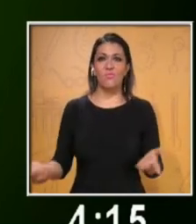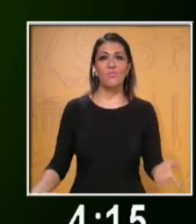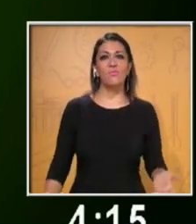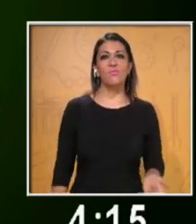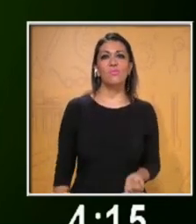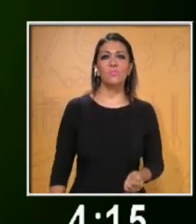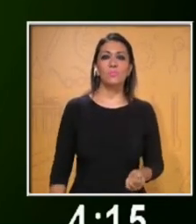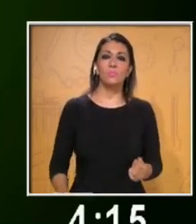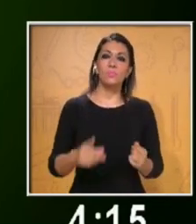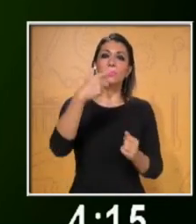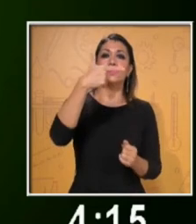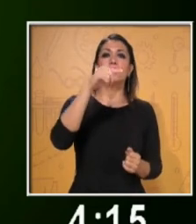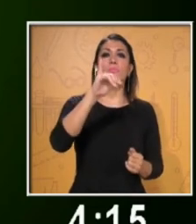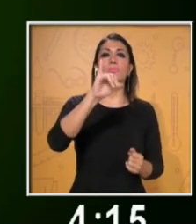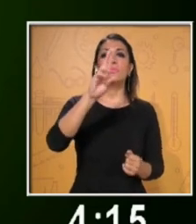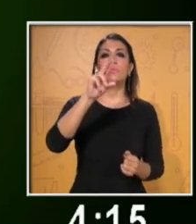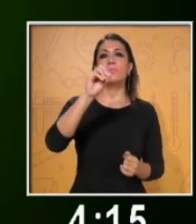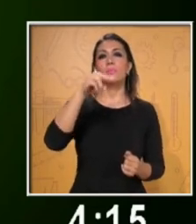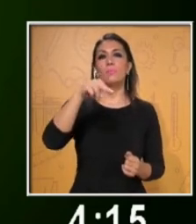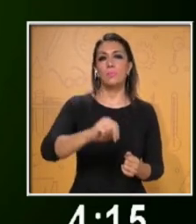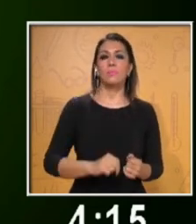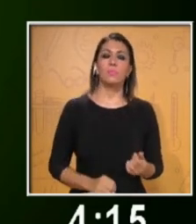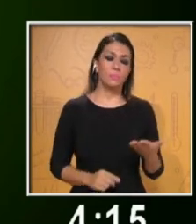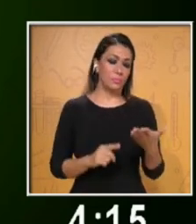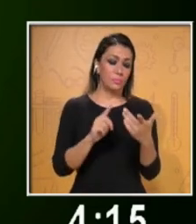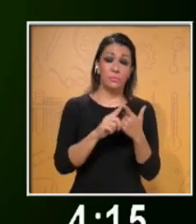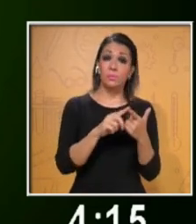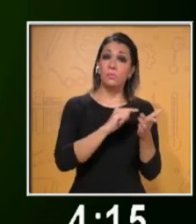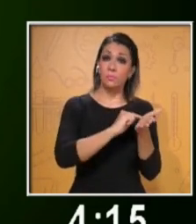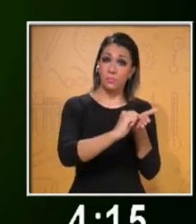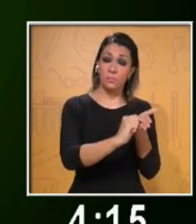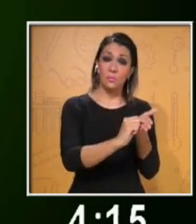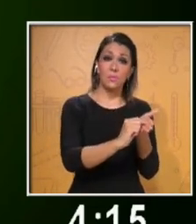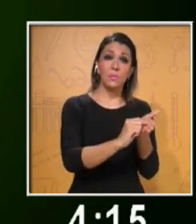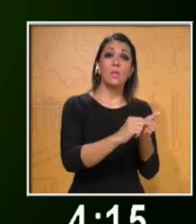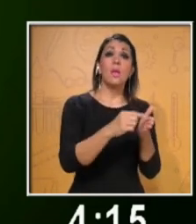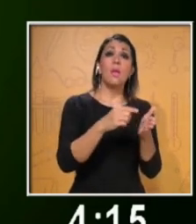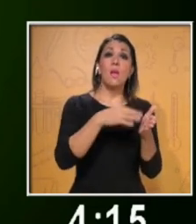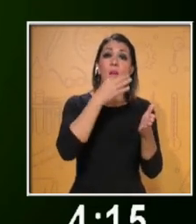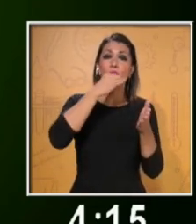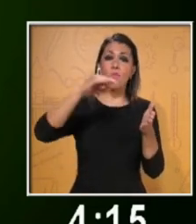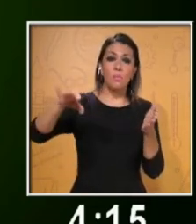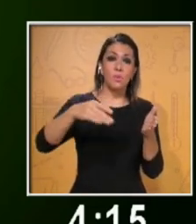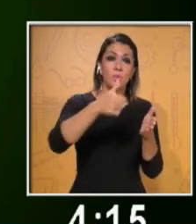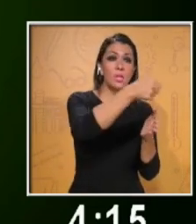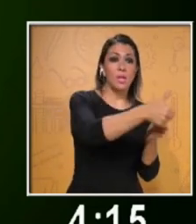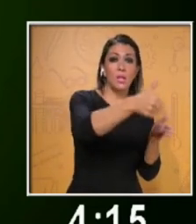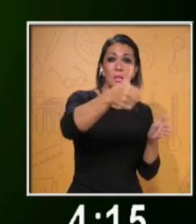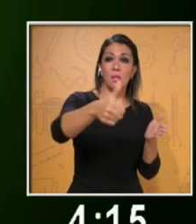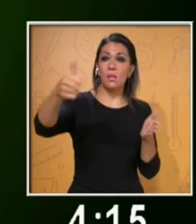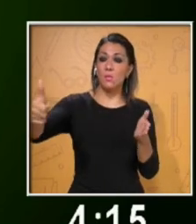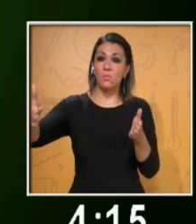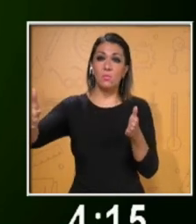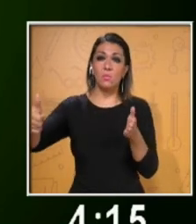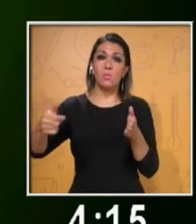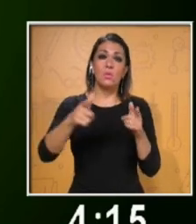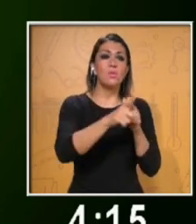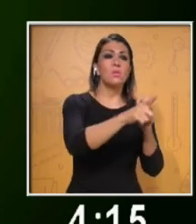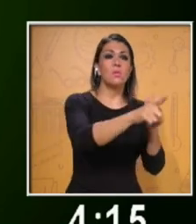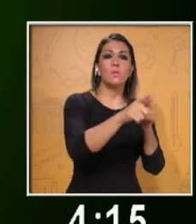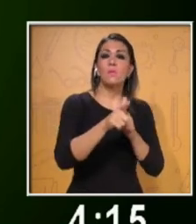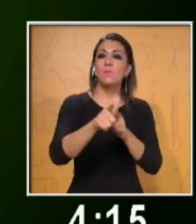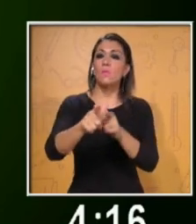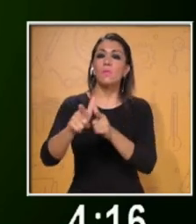El guión señala la información que se expone y el orden a seguir. Incluye